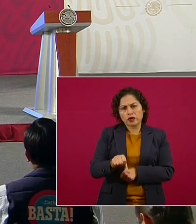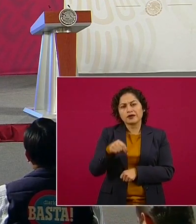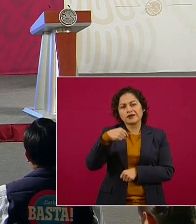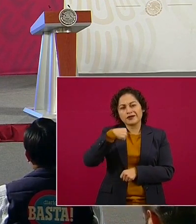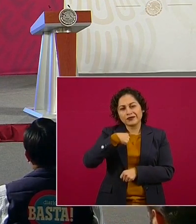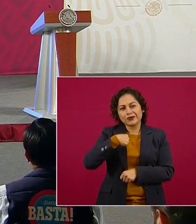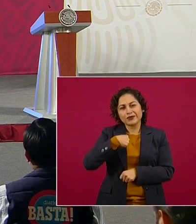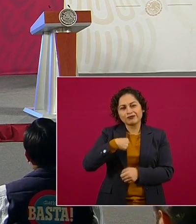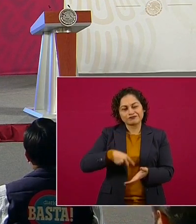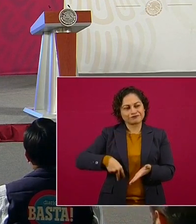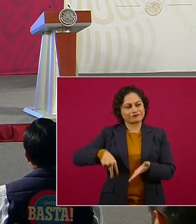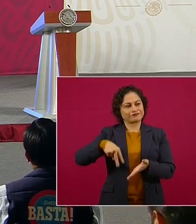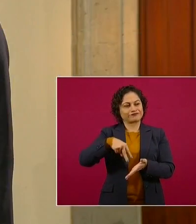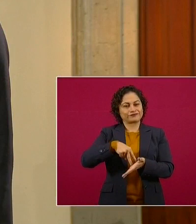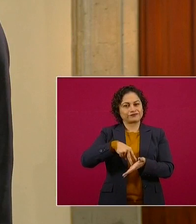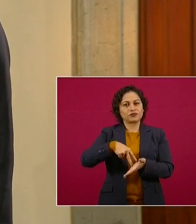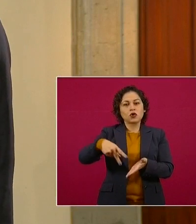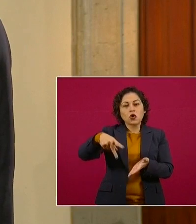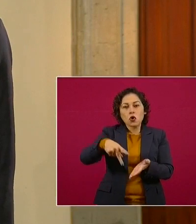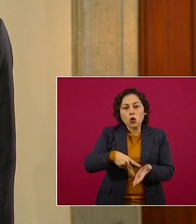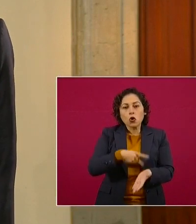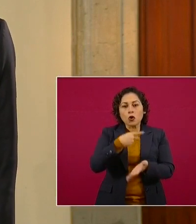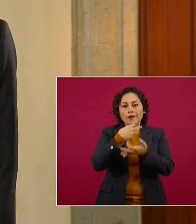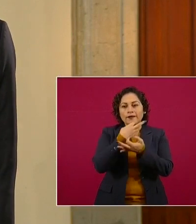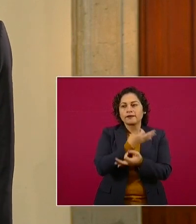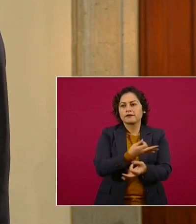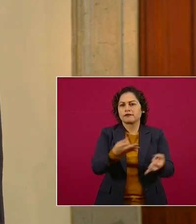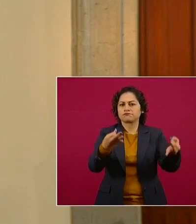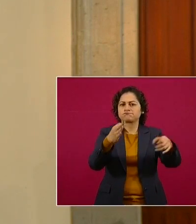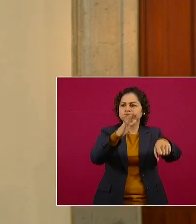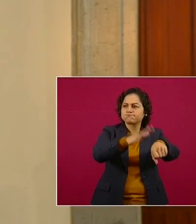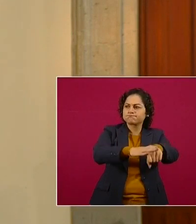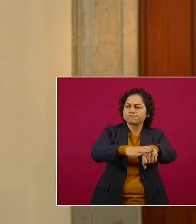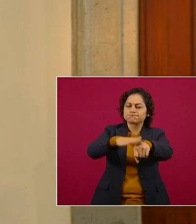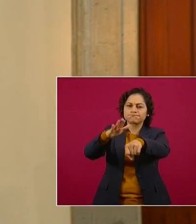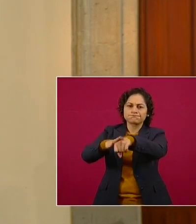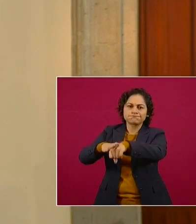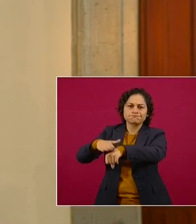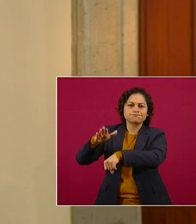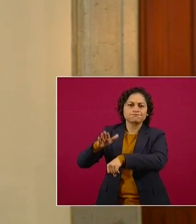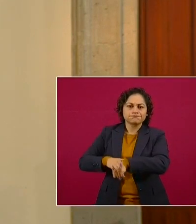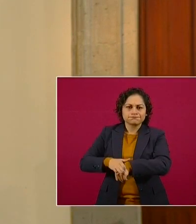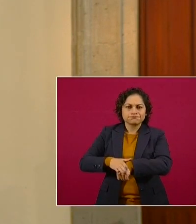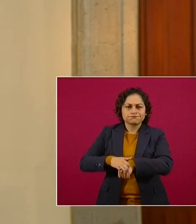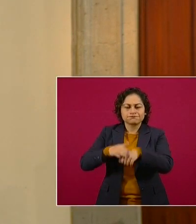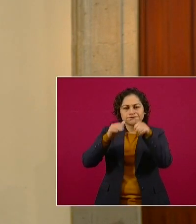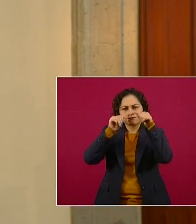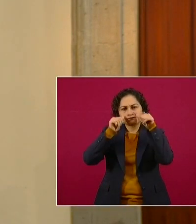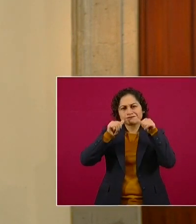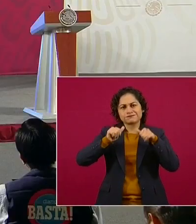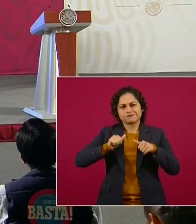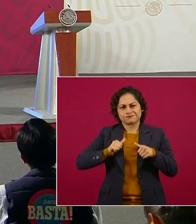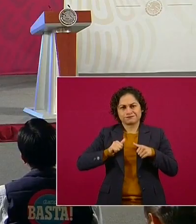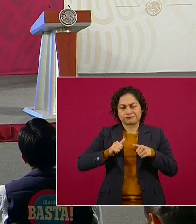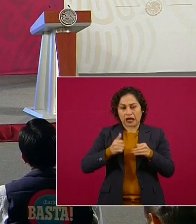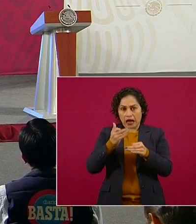para que todos actuemos en este mes de diciembre